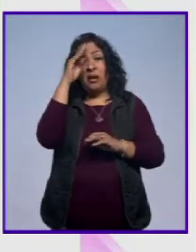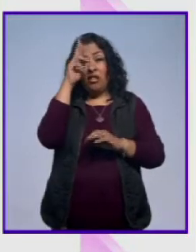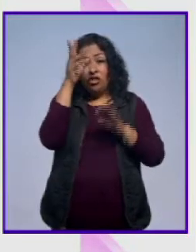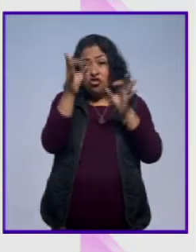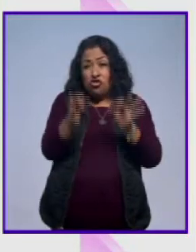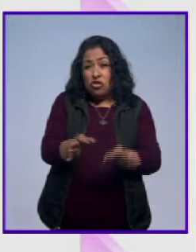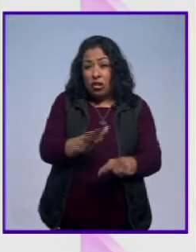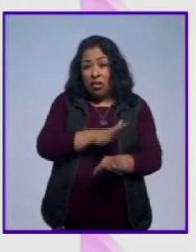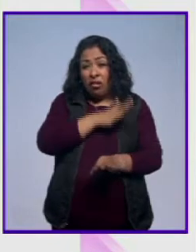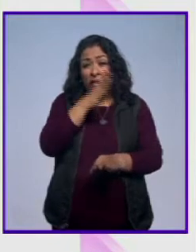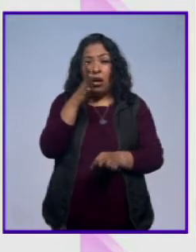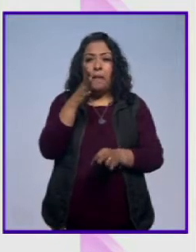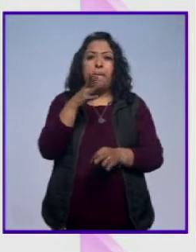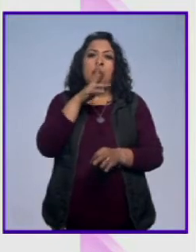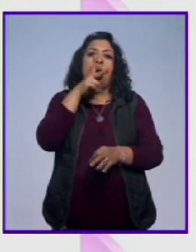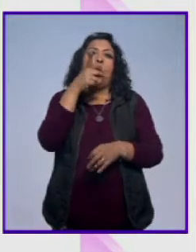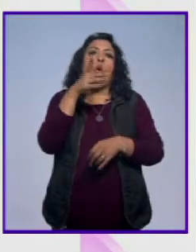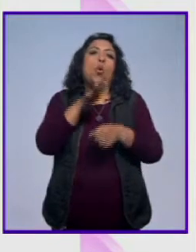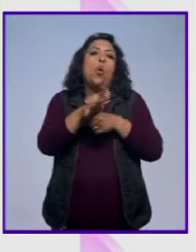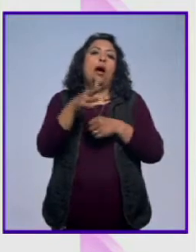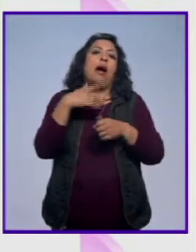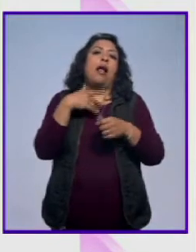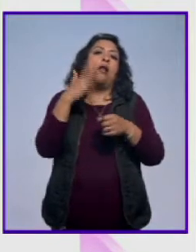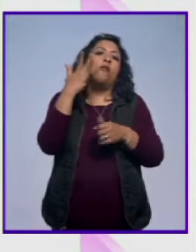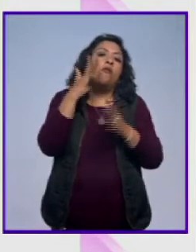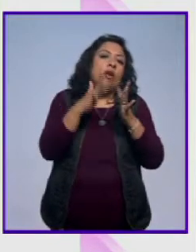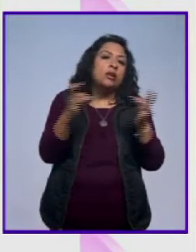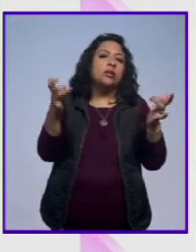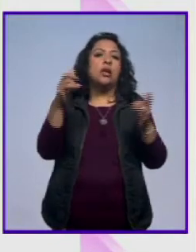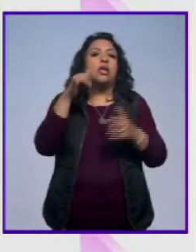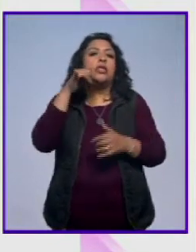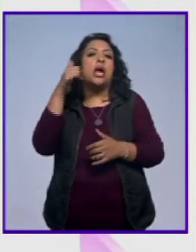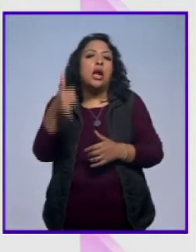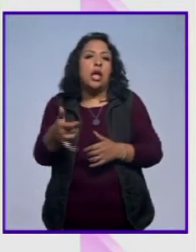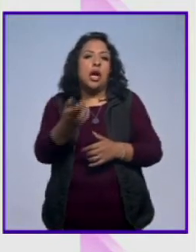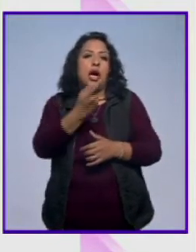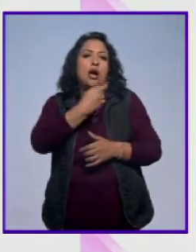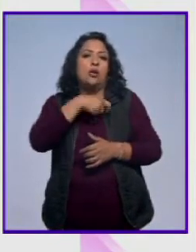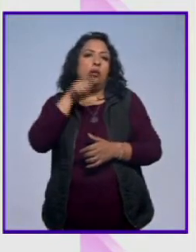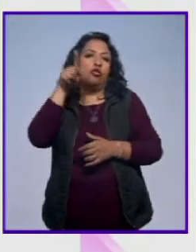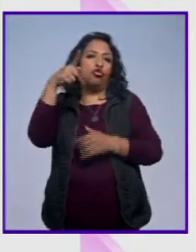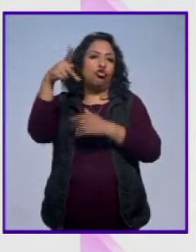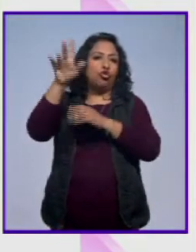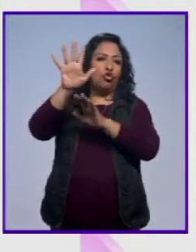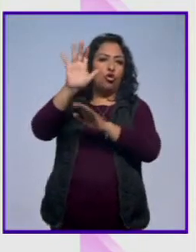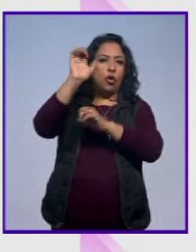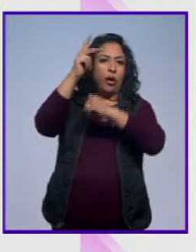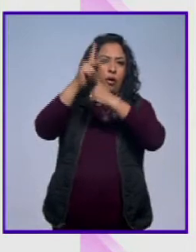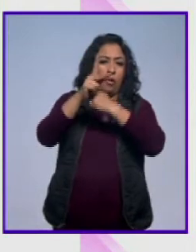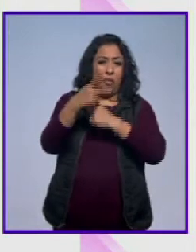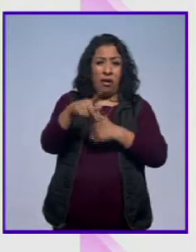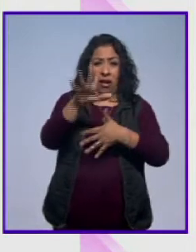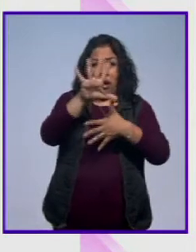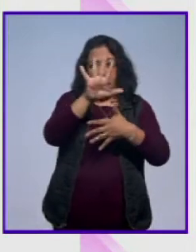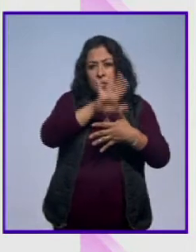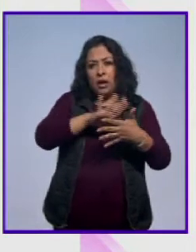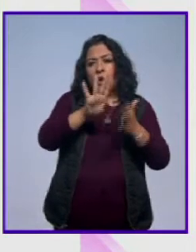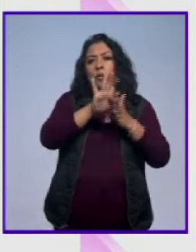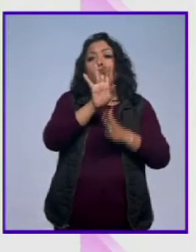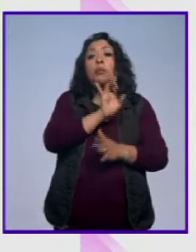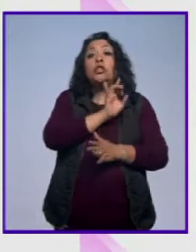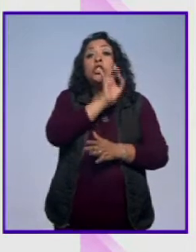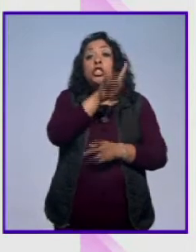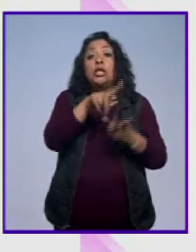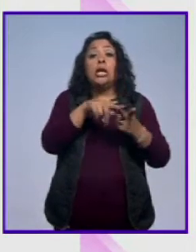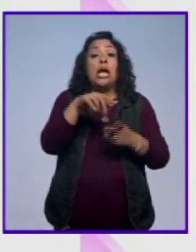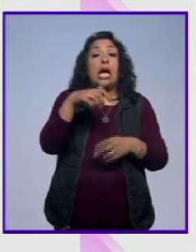de los vinos son vinos franceses, italianos, españoles, del lado europeo y en América, por ejemplo, los vinos chilenos y